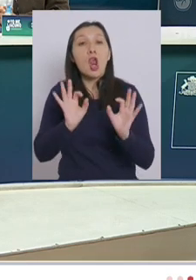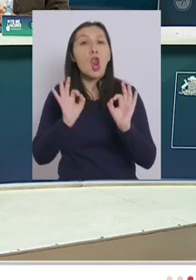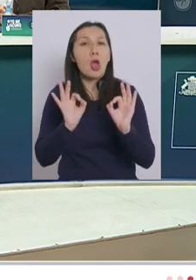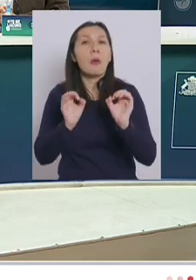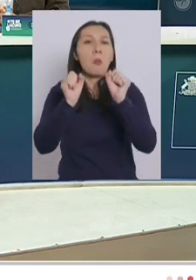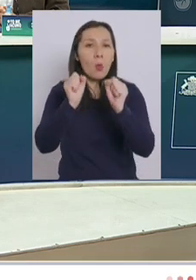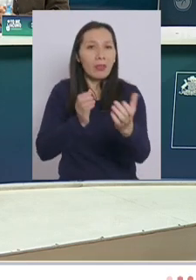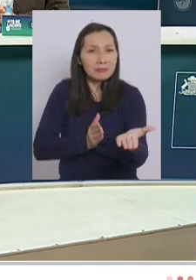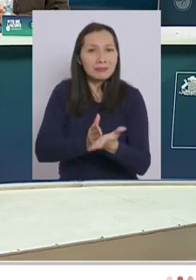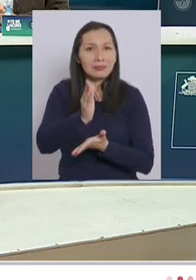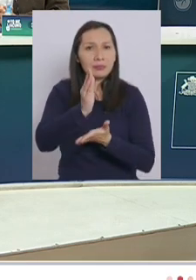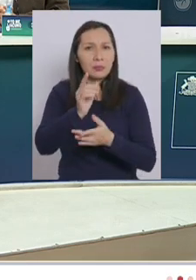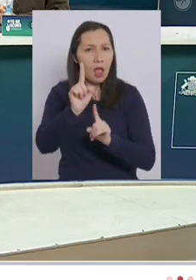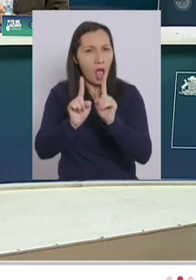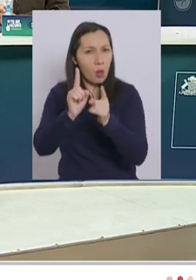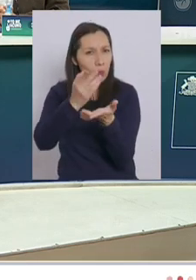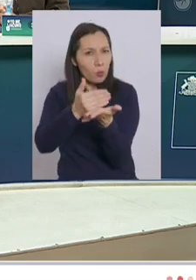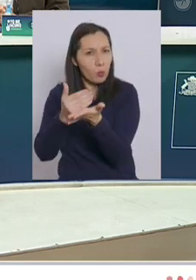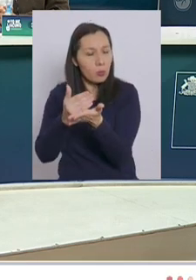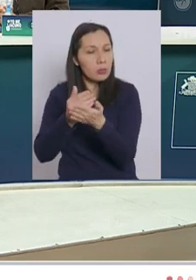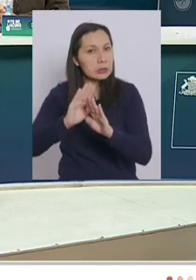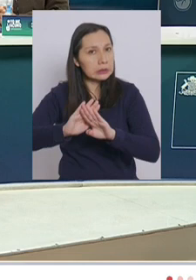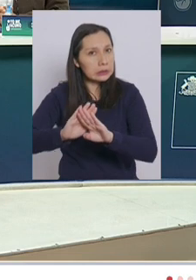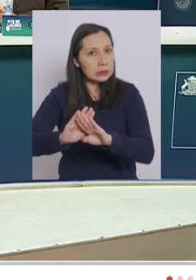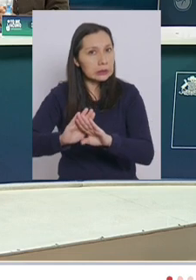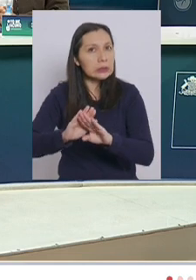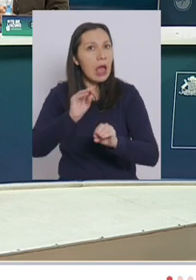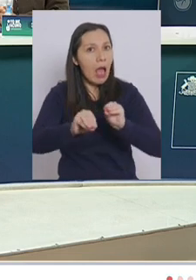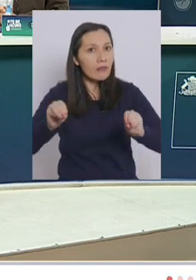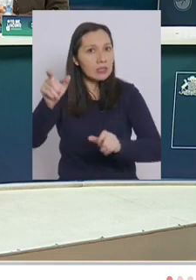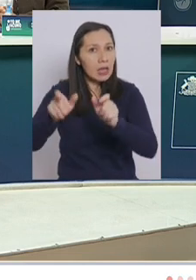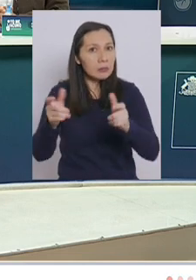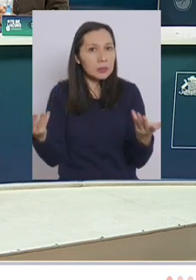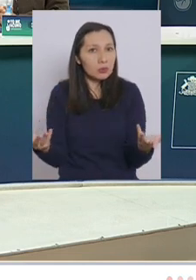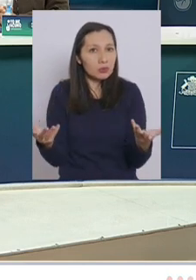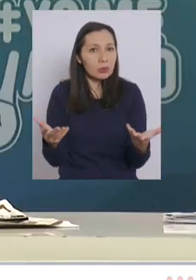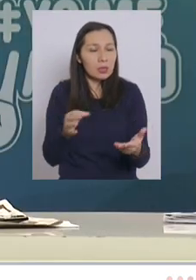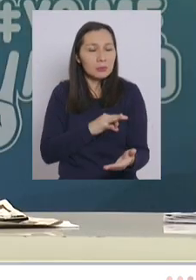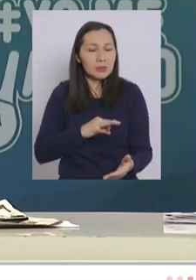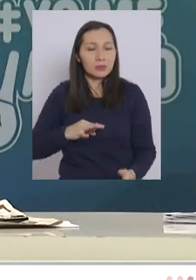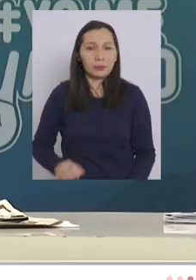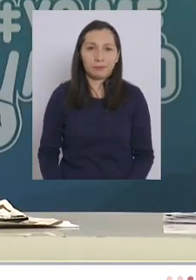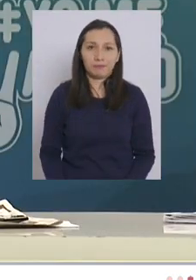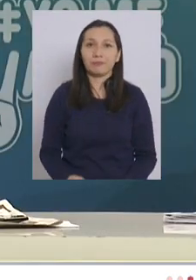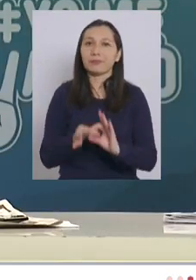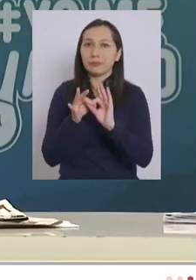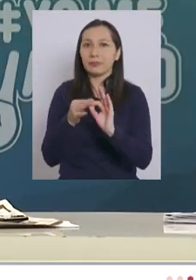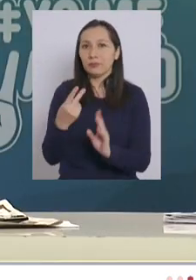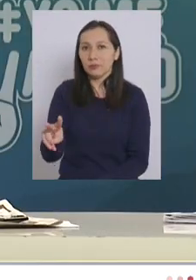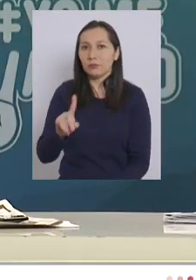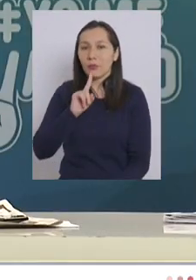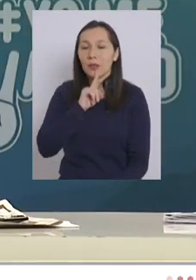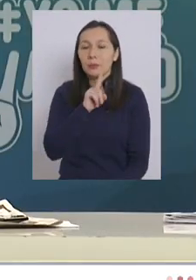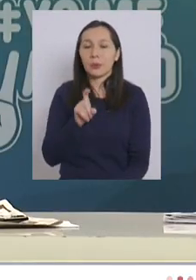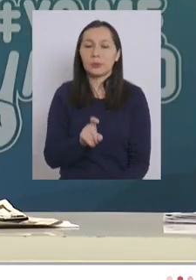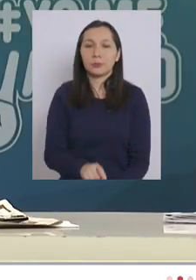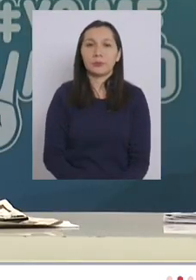normalidad ¿hay alguna estrategia para prevenir a la población ministro? muchas gracias por su pregunta